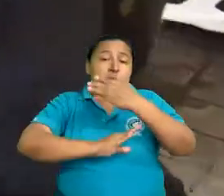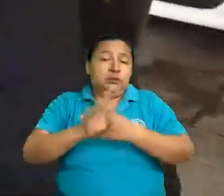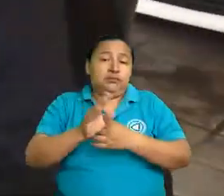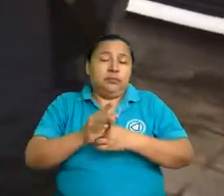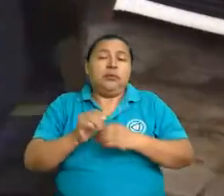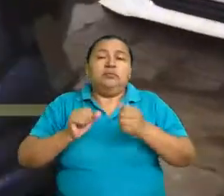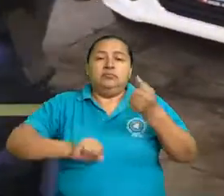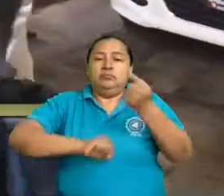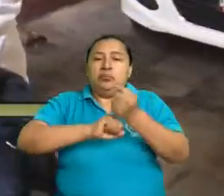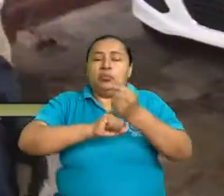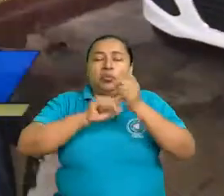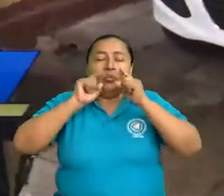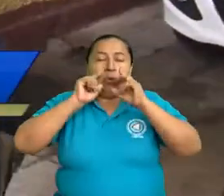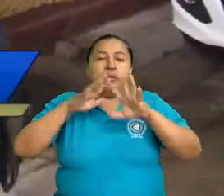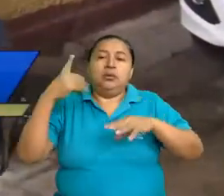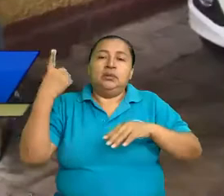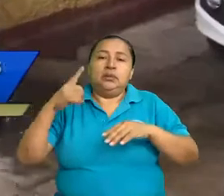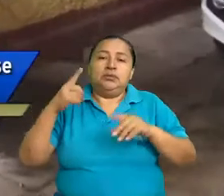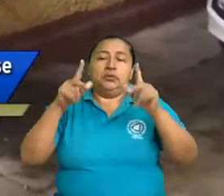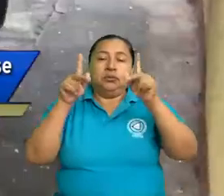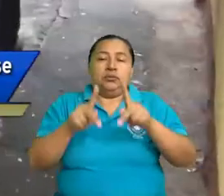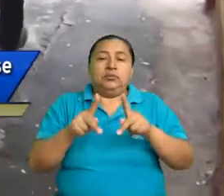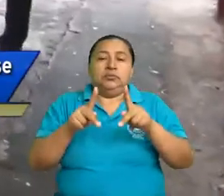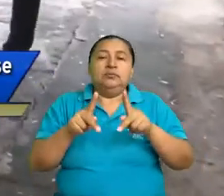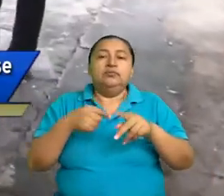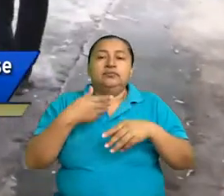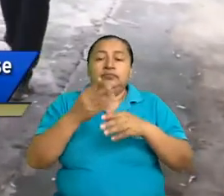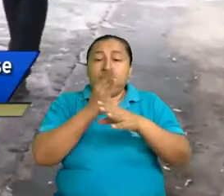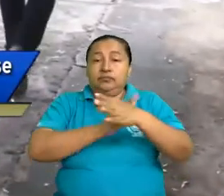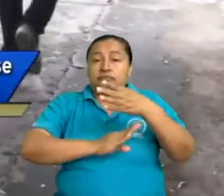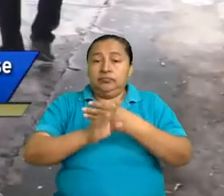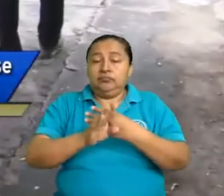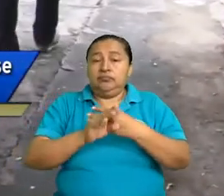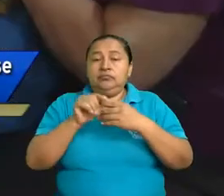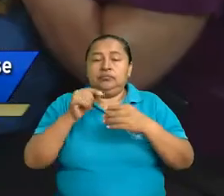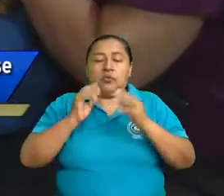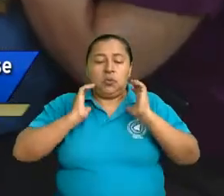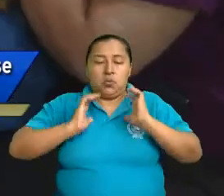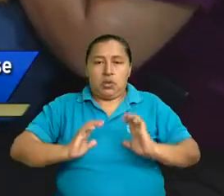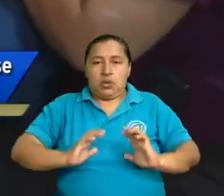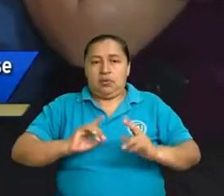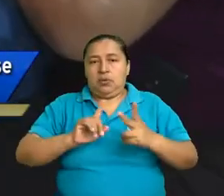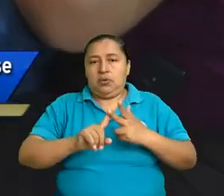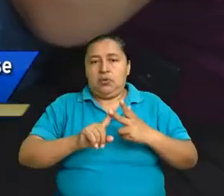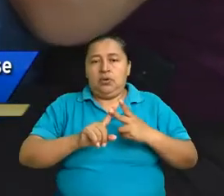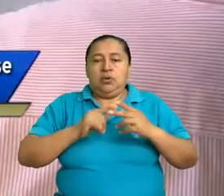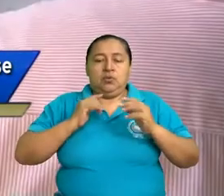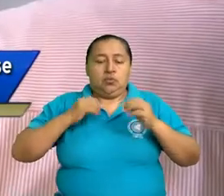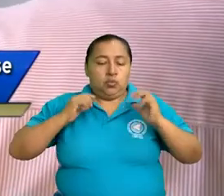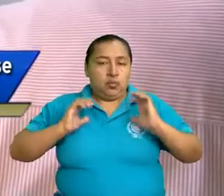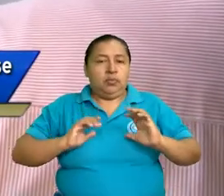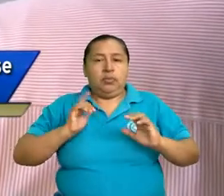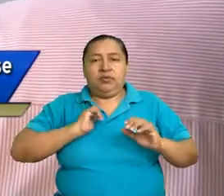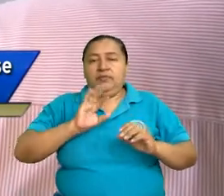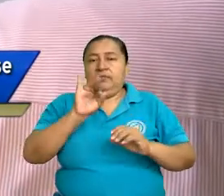reguarda, protege los derechos de las personas con discapacidad física, físico-motoras,